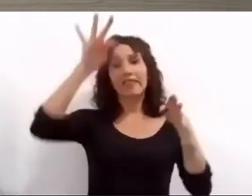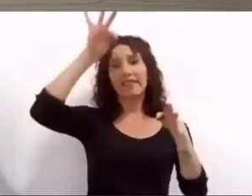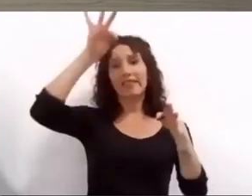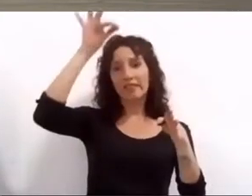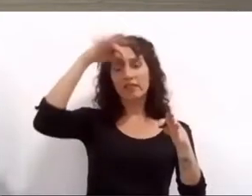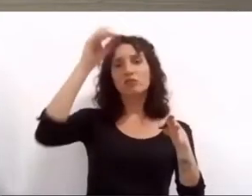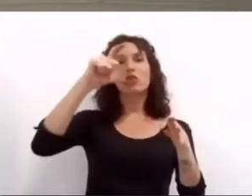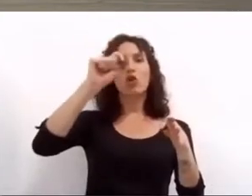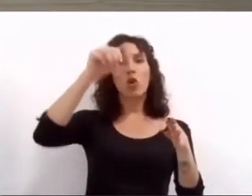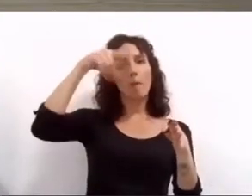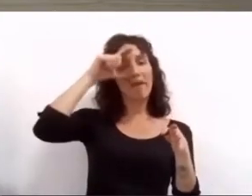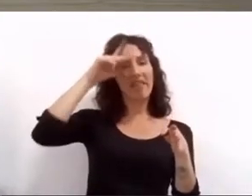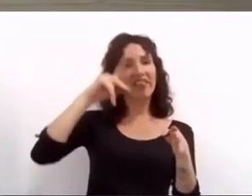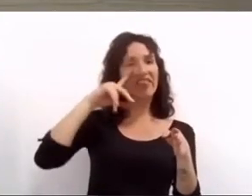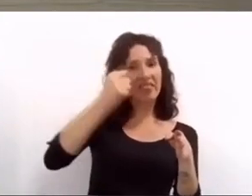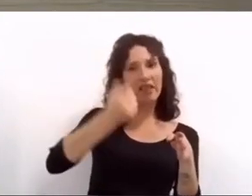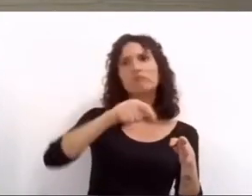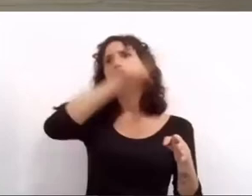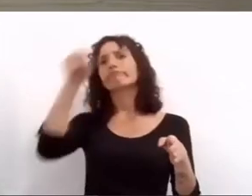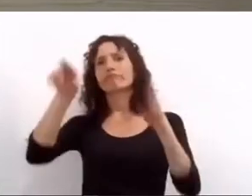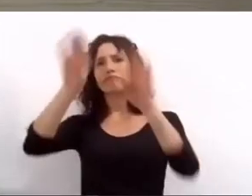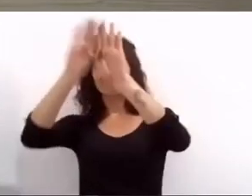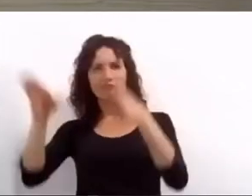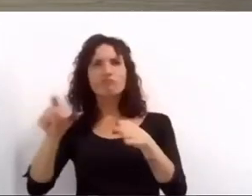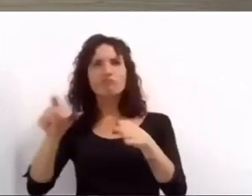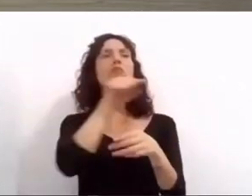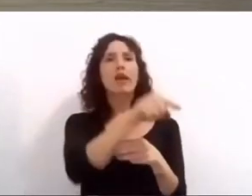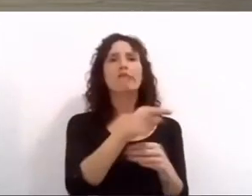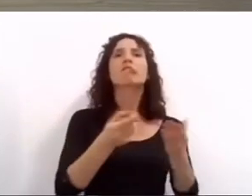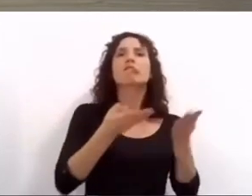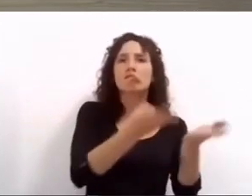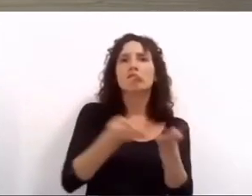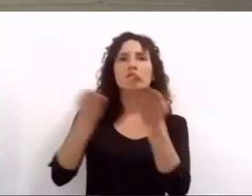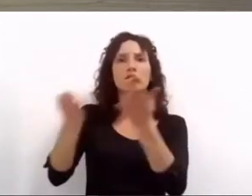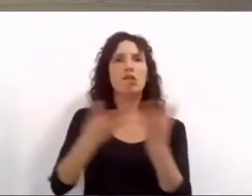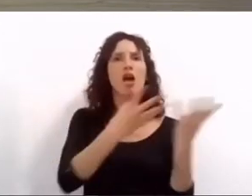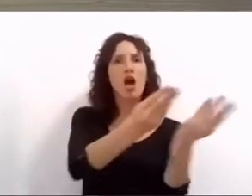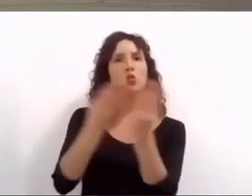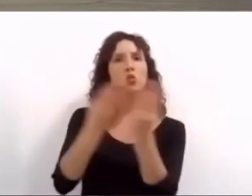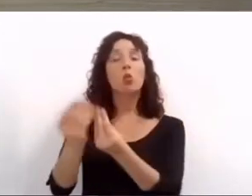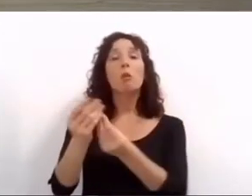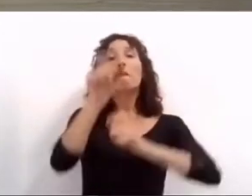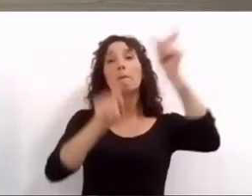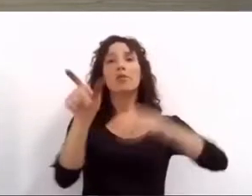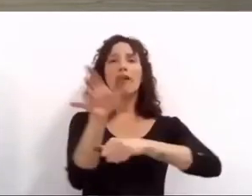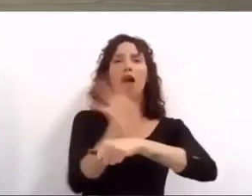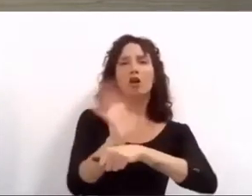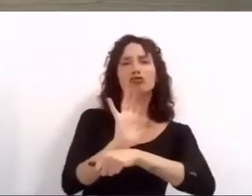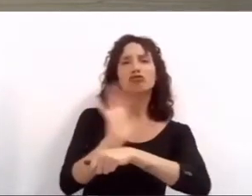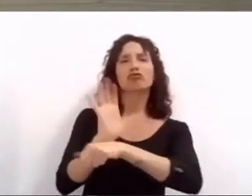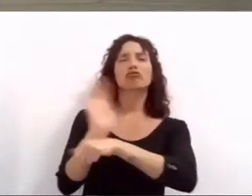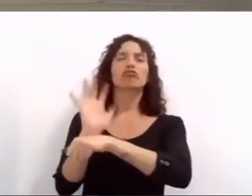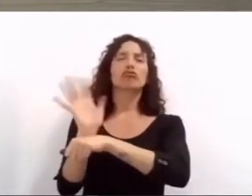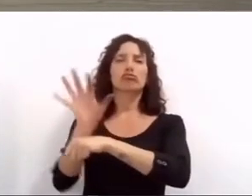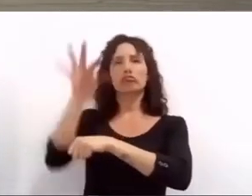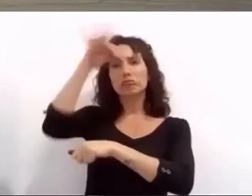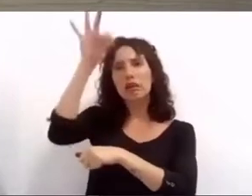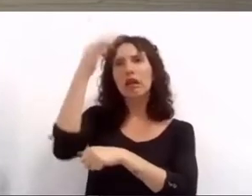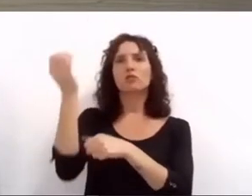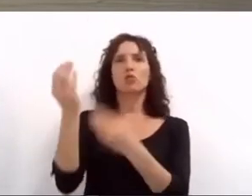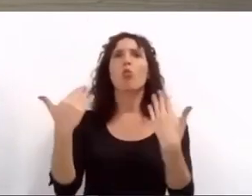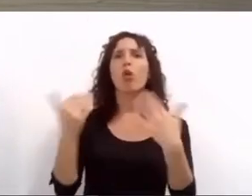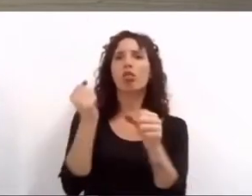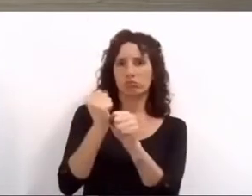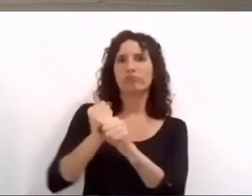permitieron que 346 artistas pudieran grabar sus obras con los protocolos correspondientes durante el aislamiento